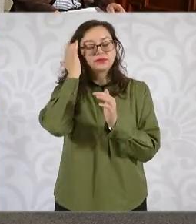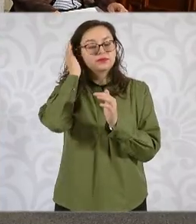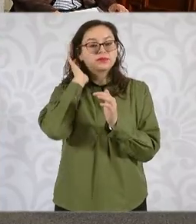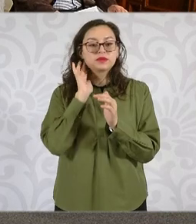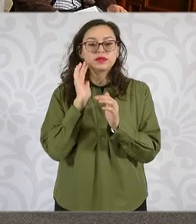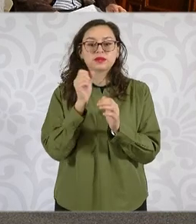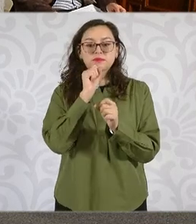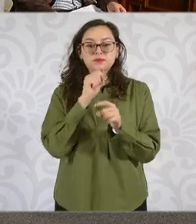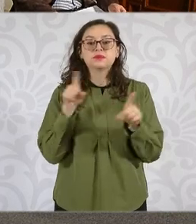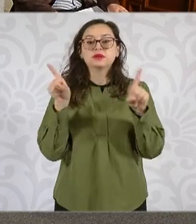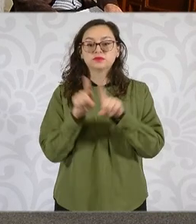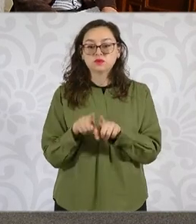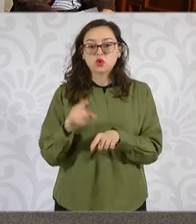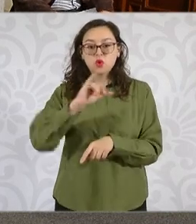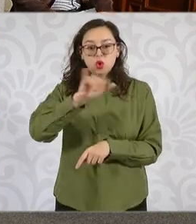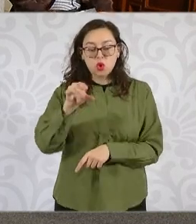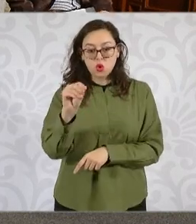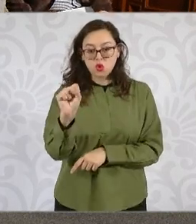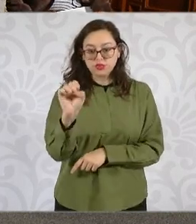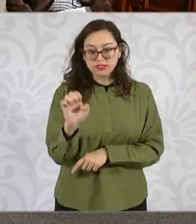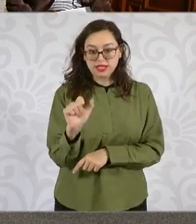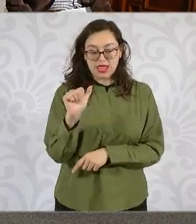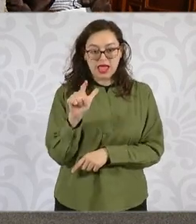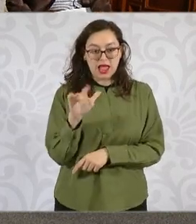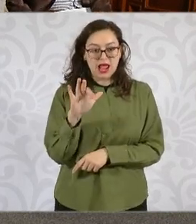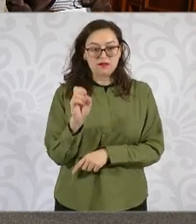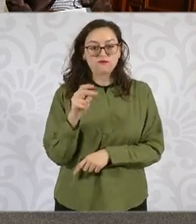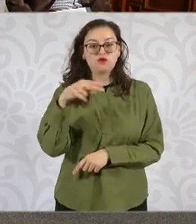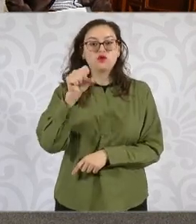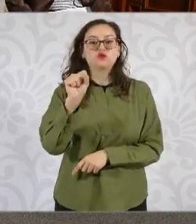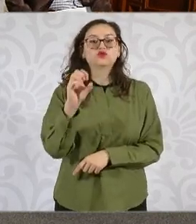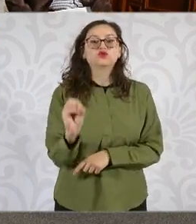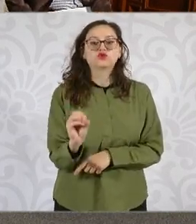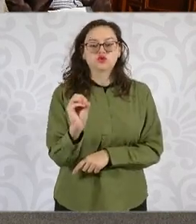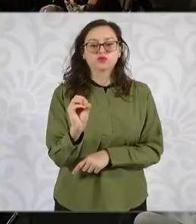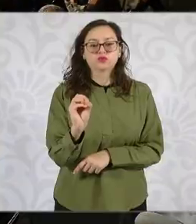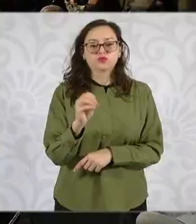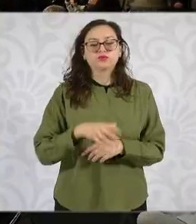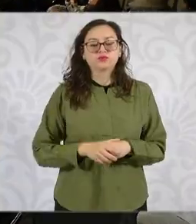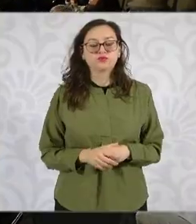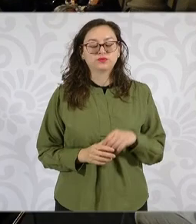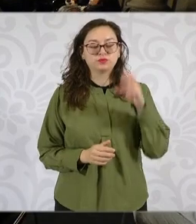Alfonso Iracheta, director general del Instituto Nacional de Suelo Sostenible.